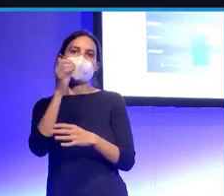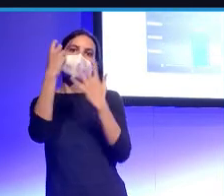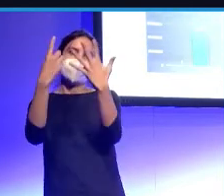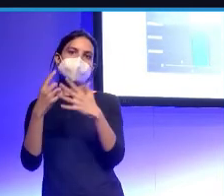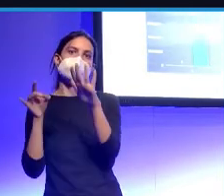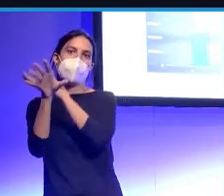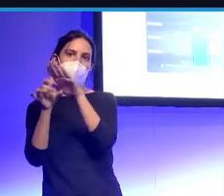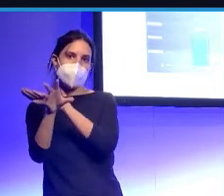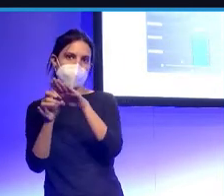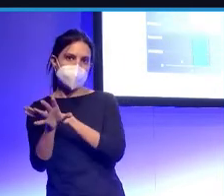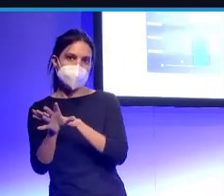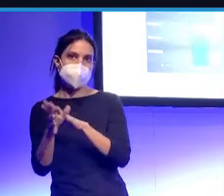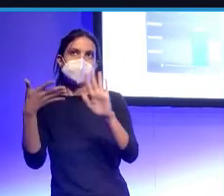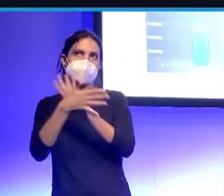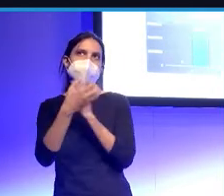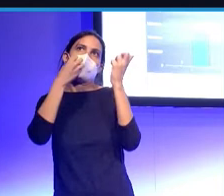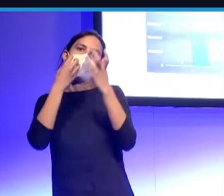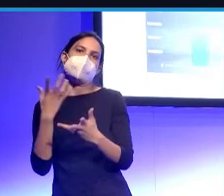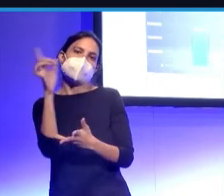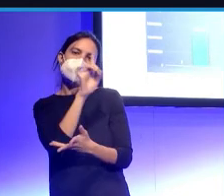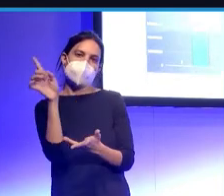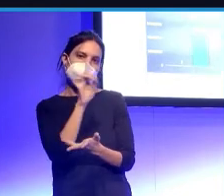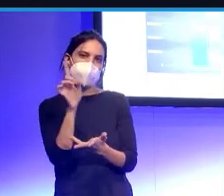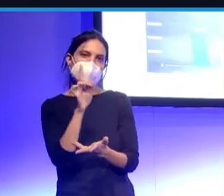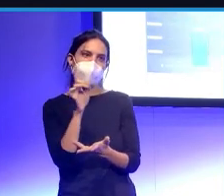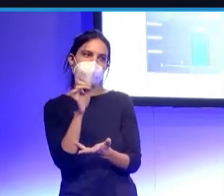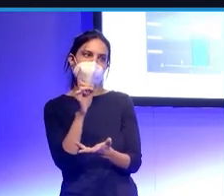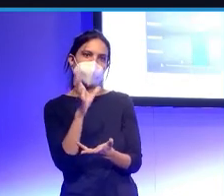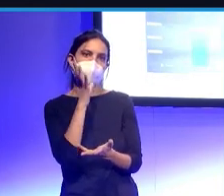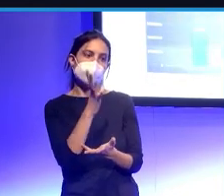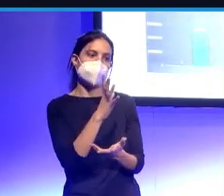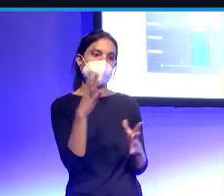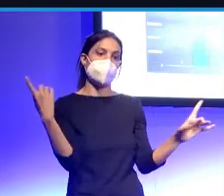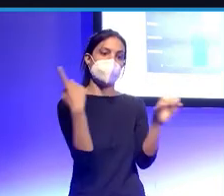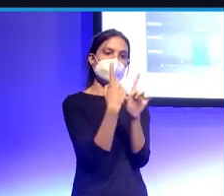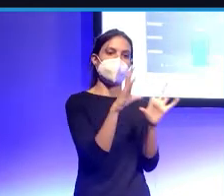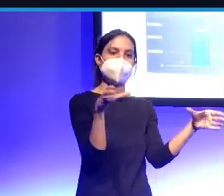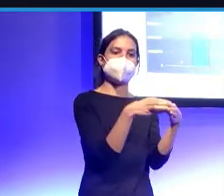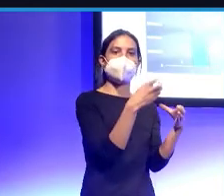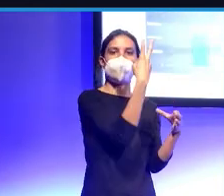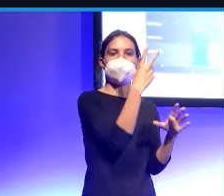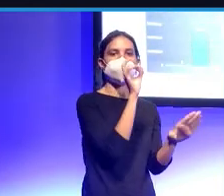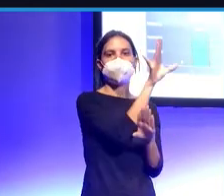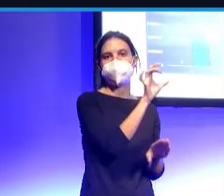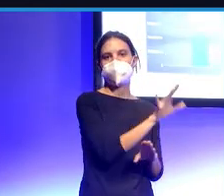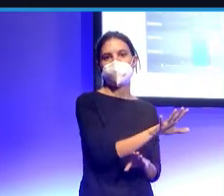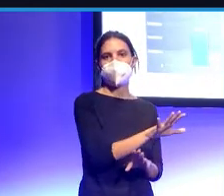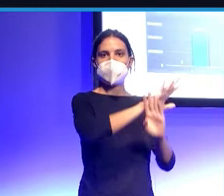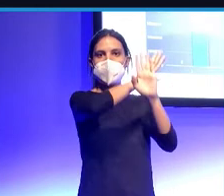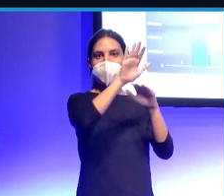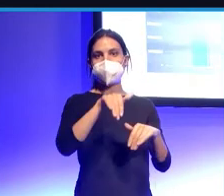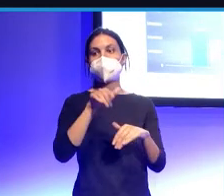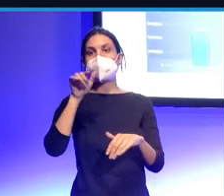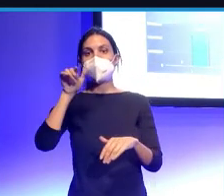pues esos goles no son óptimos porque ya habías ganado el partido contra un equipo que solo tira dos tiros. Así que, entonces, bueno, acaba perdiendo, acaba